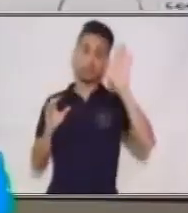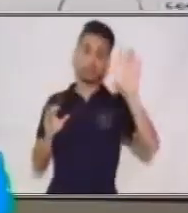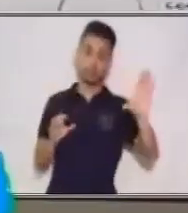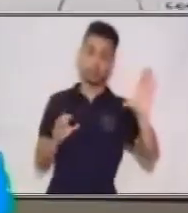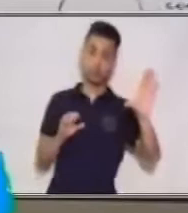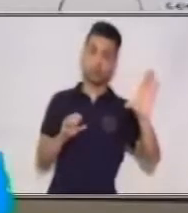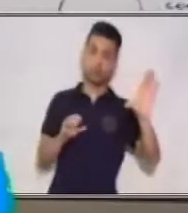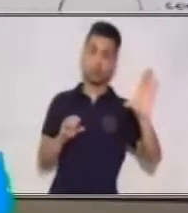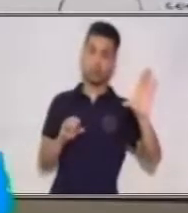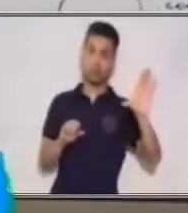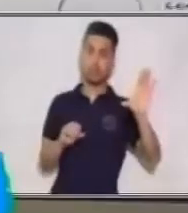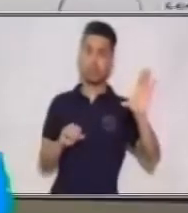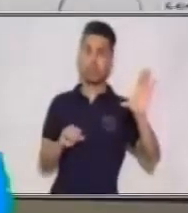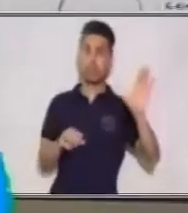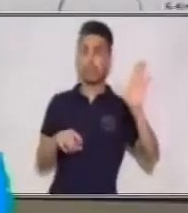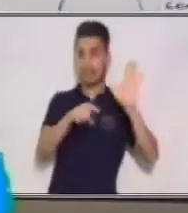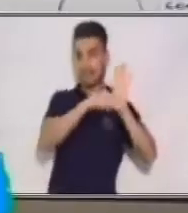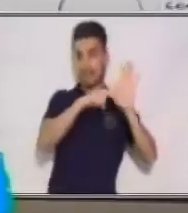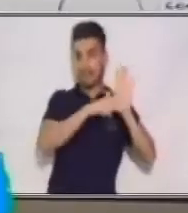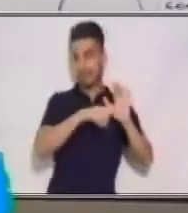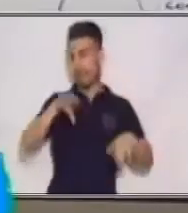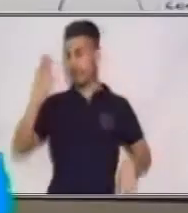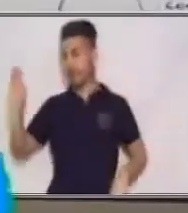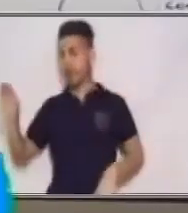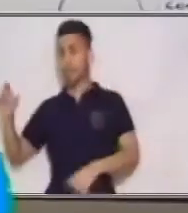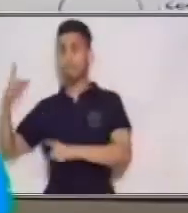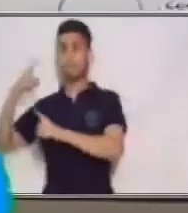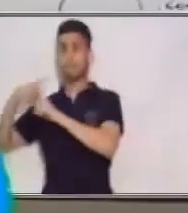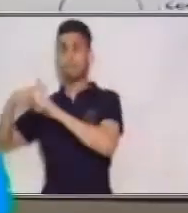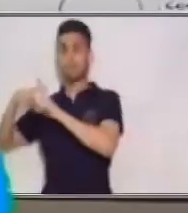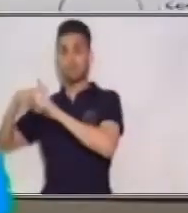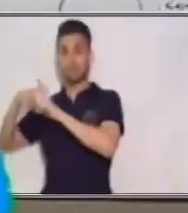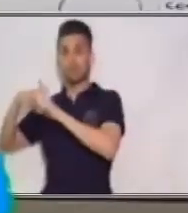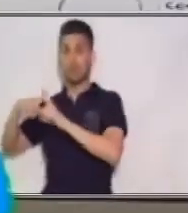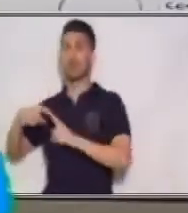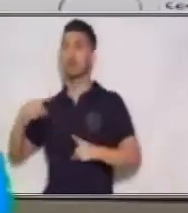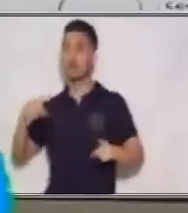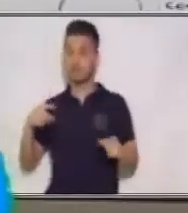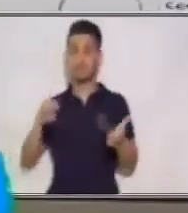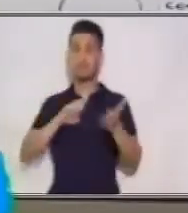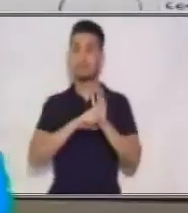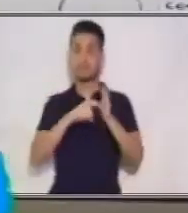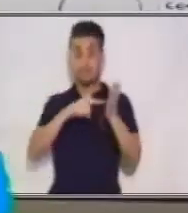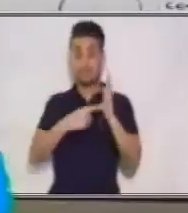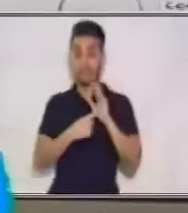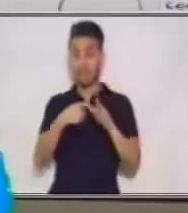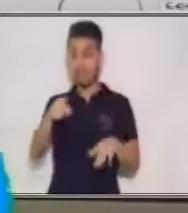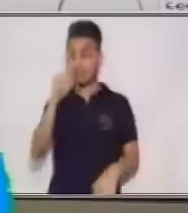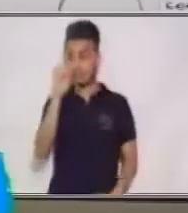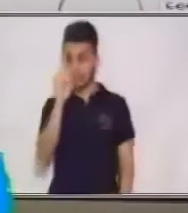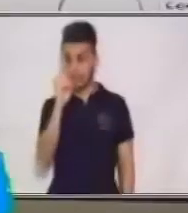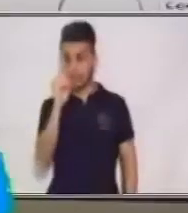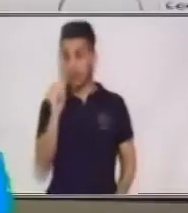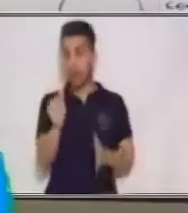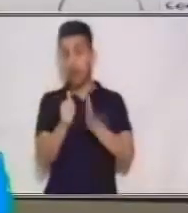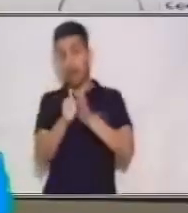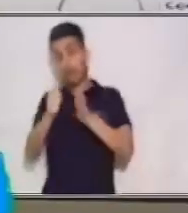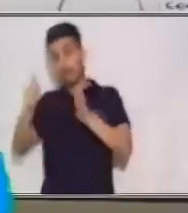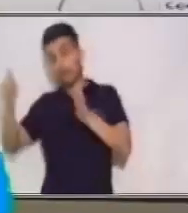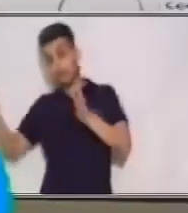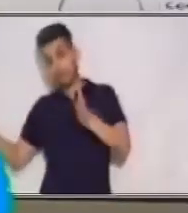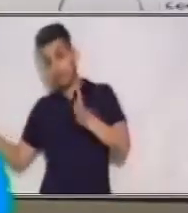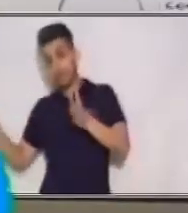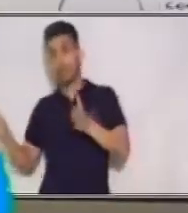positiva y una parte negativa. Es decir, si aquí está cero, a la derecha de cero están